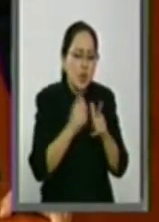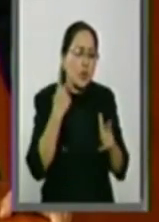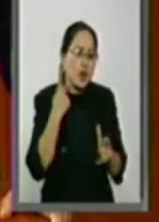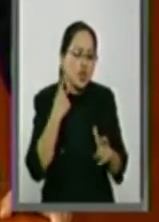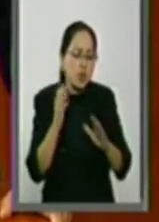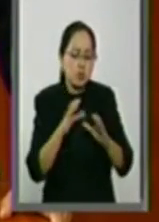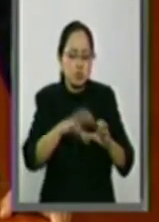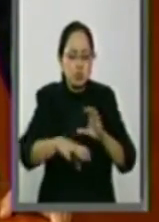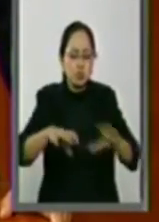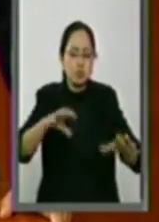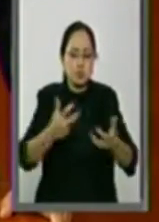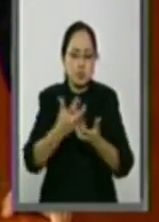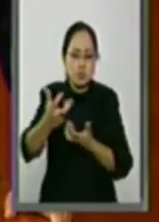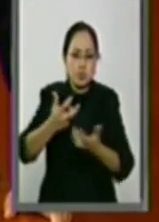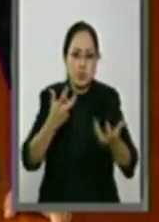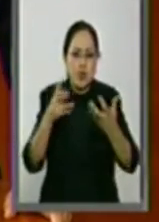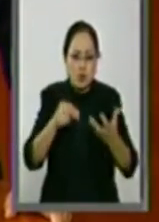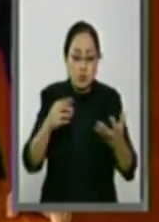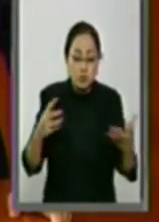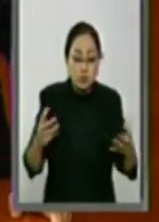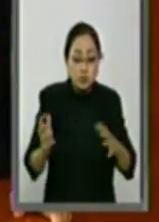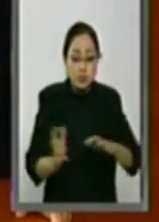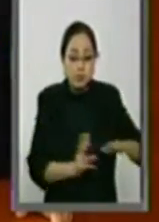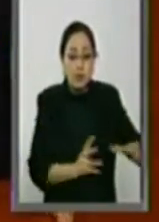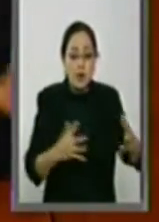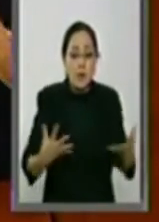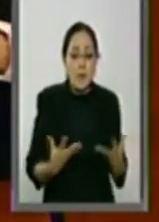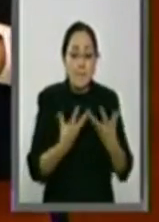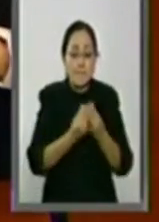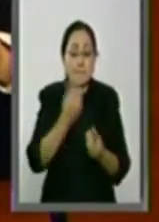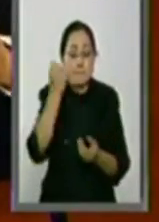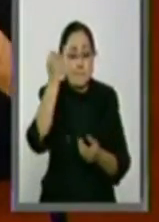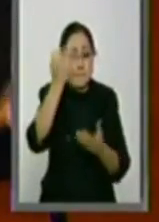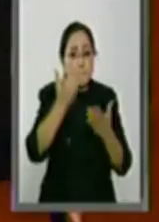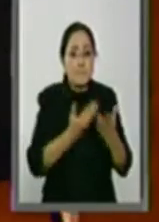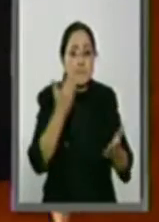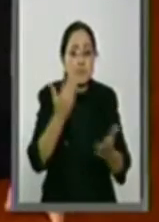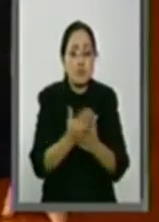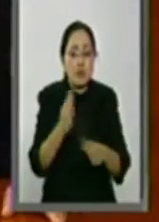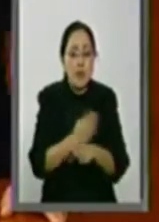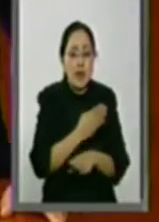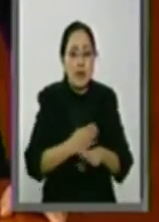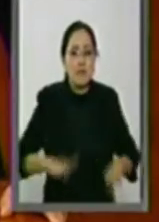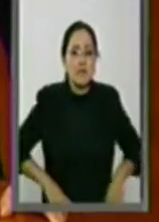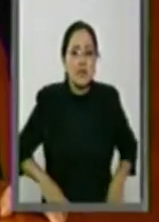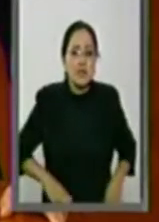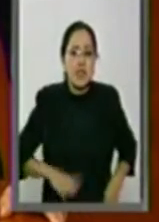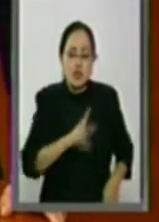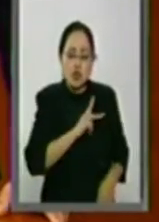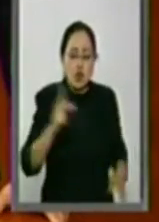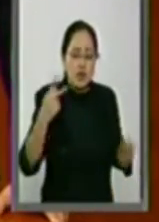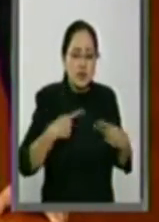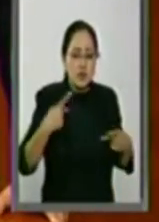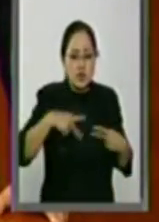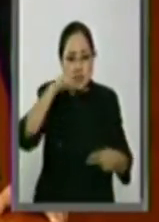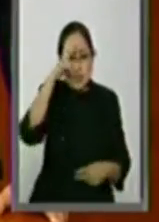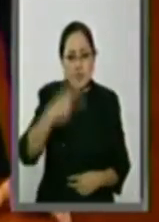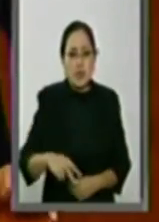privilegiar una iniciativa que verdaderamente beneficia a todo el pueblo de México.